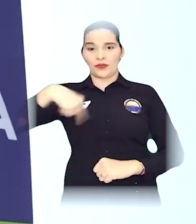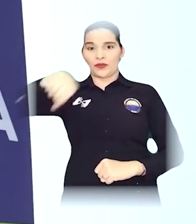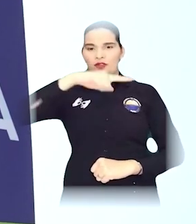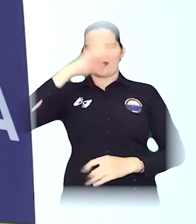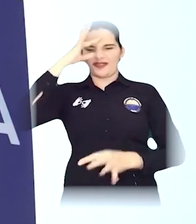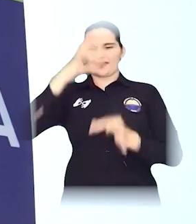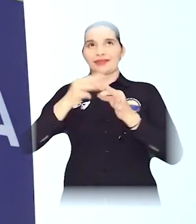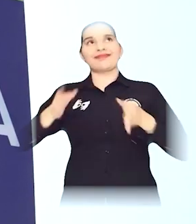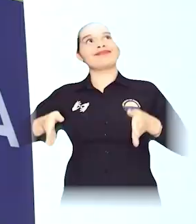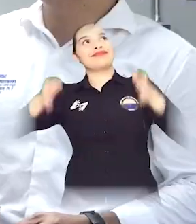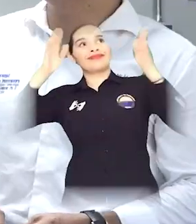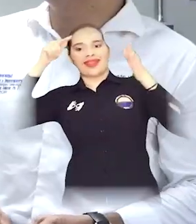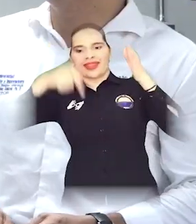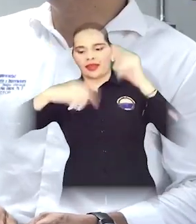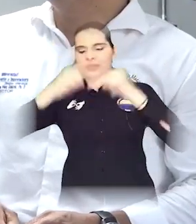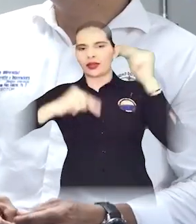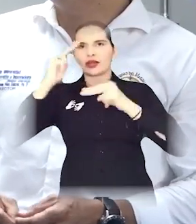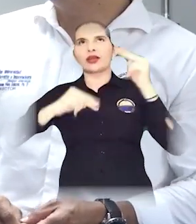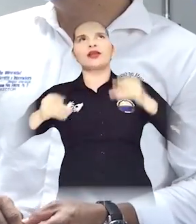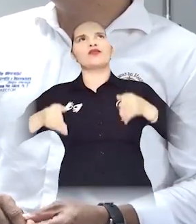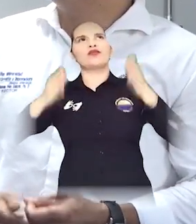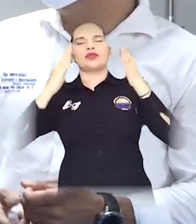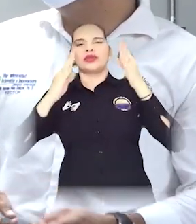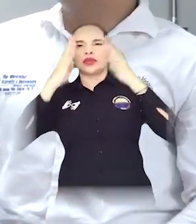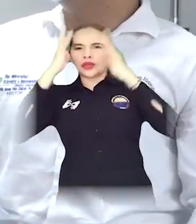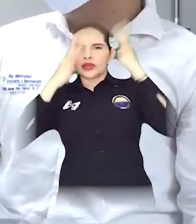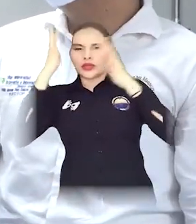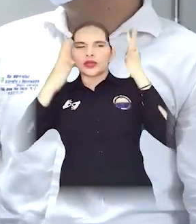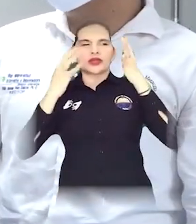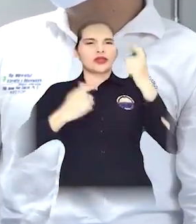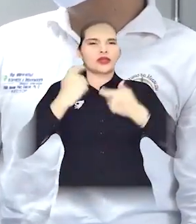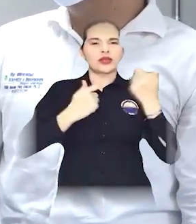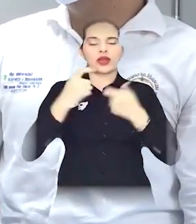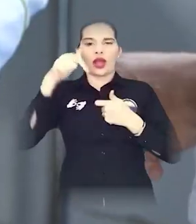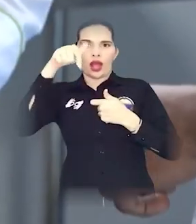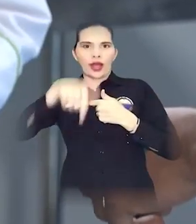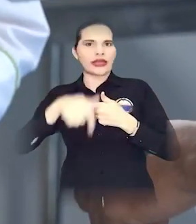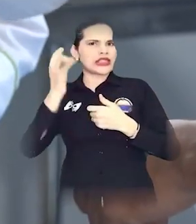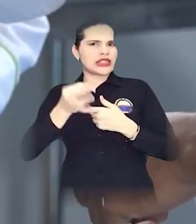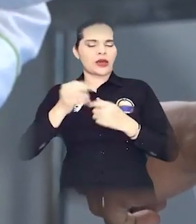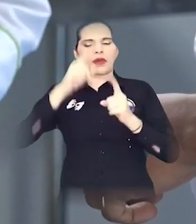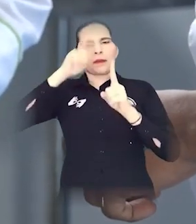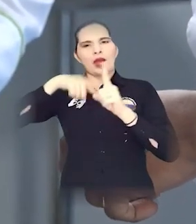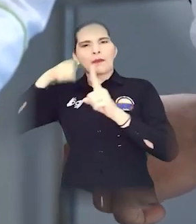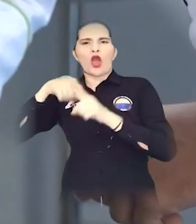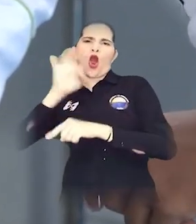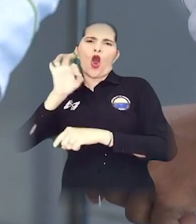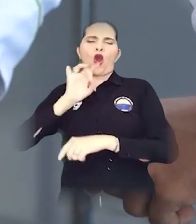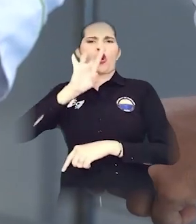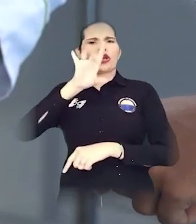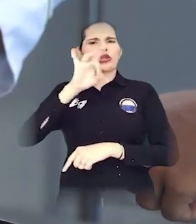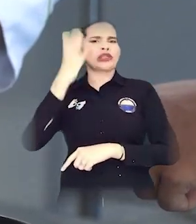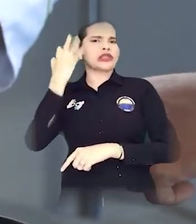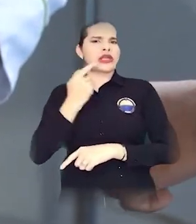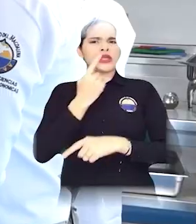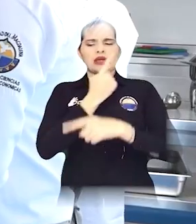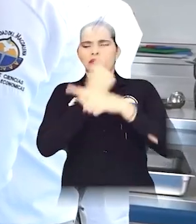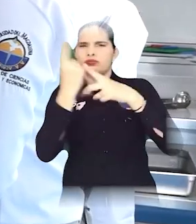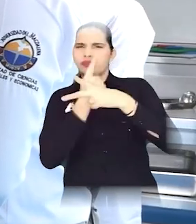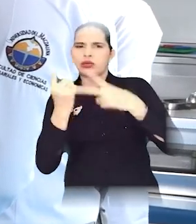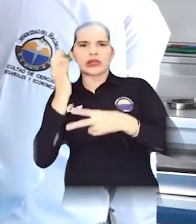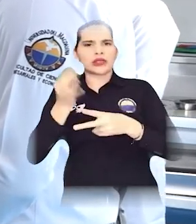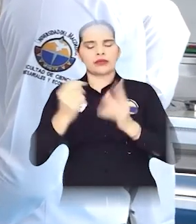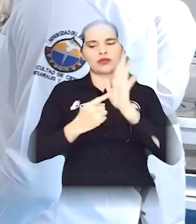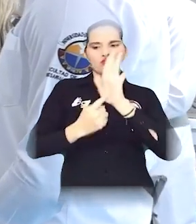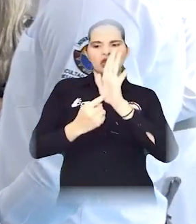Nosotros queremos que este espacio sea ese espacio de encuentro. Que cada fin de mes o cada 15 días tengamos un kick-off